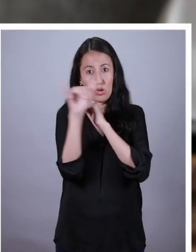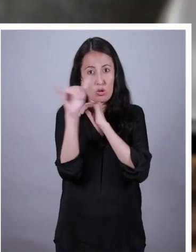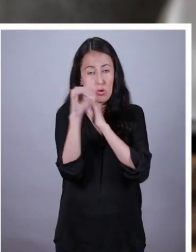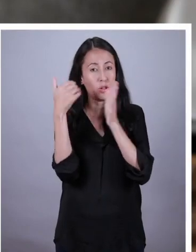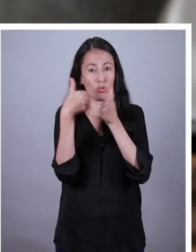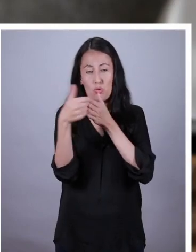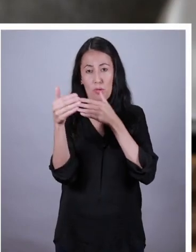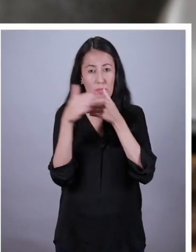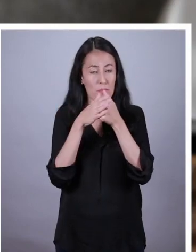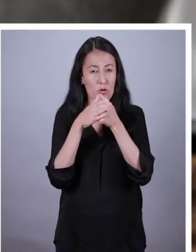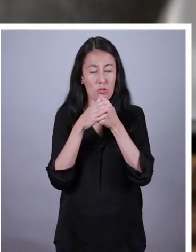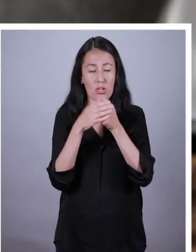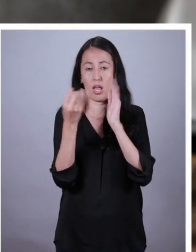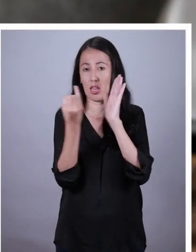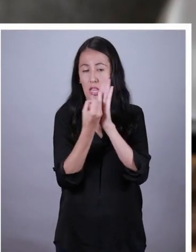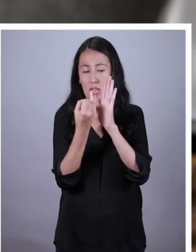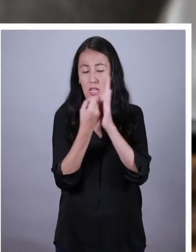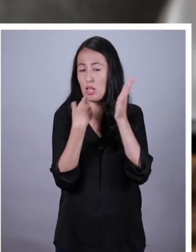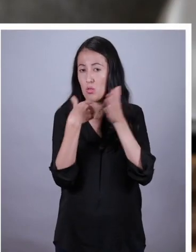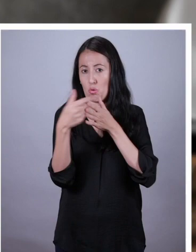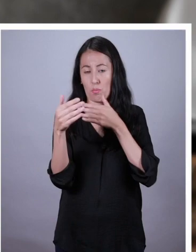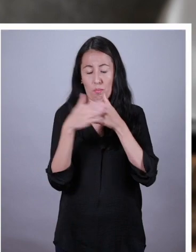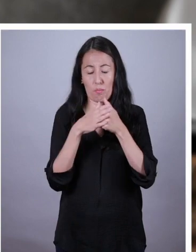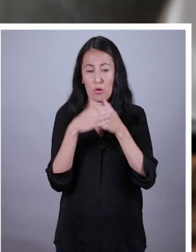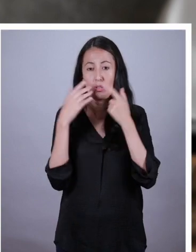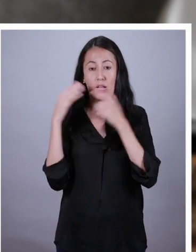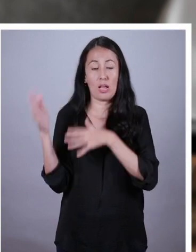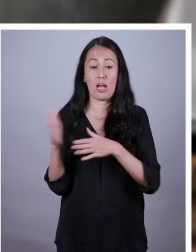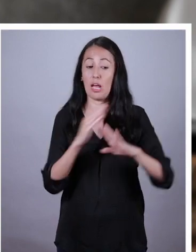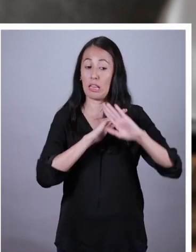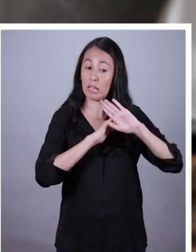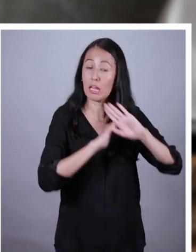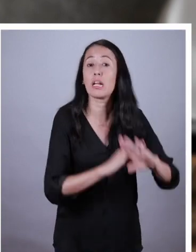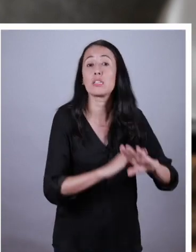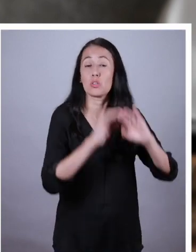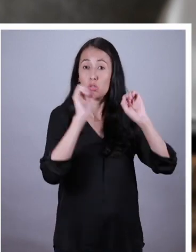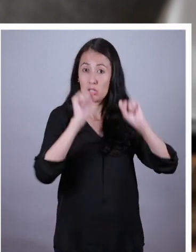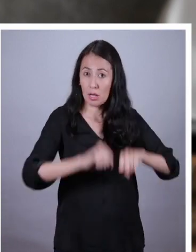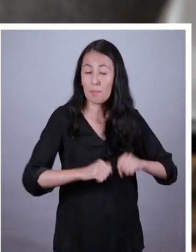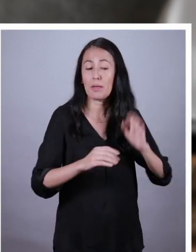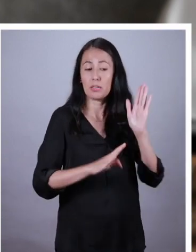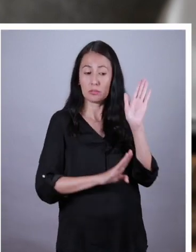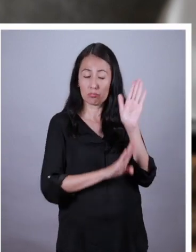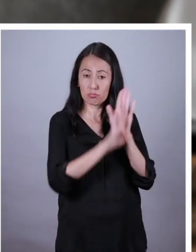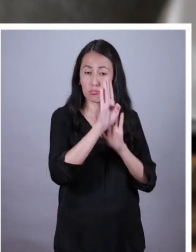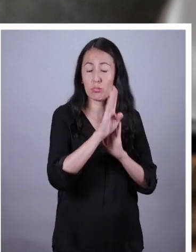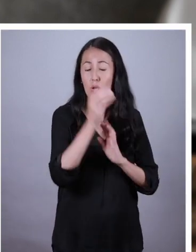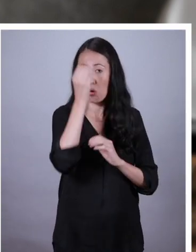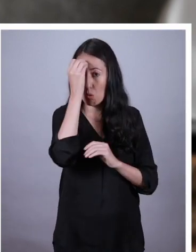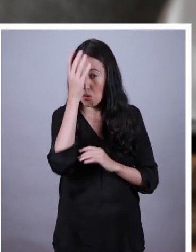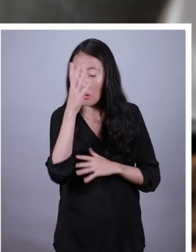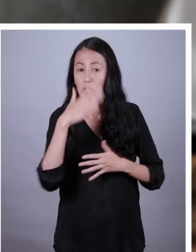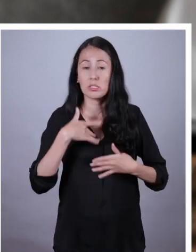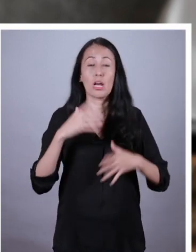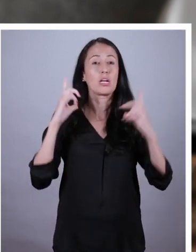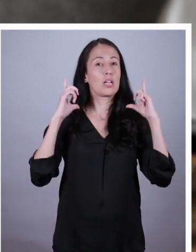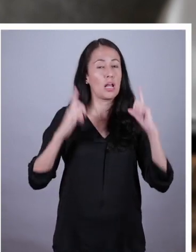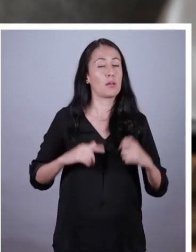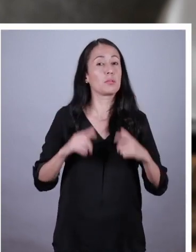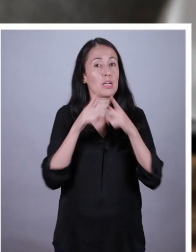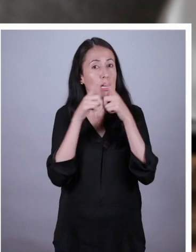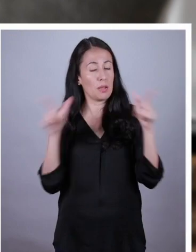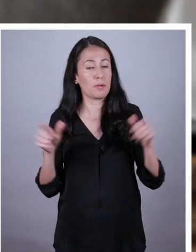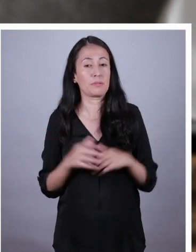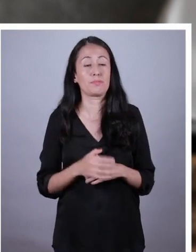religión o nacionalidad Derecho a una protección especial para que puedan crecer física, mental, socialmente sanos y